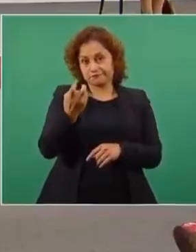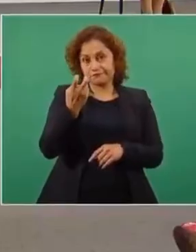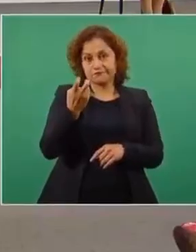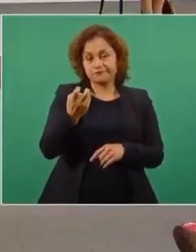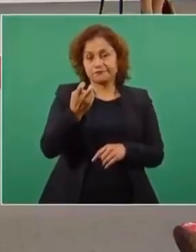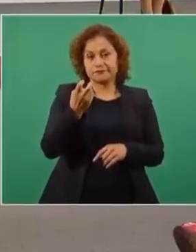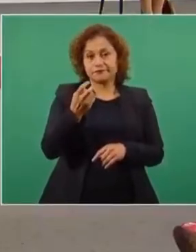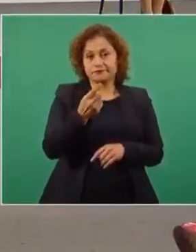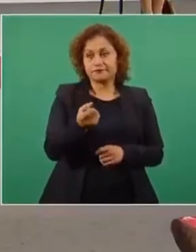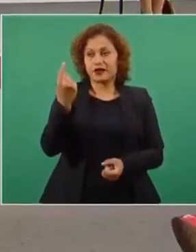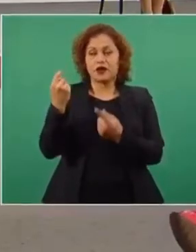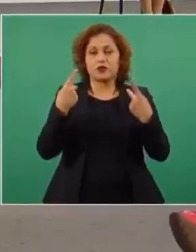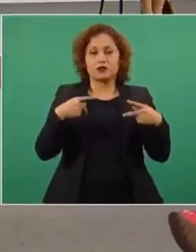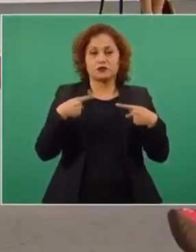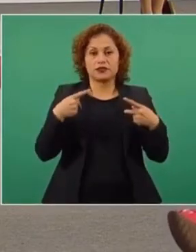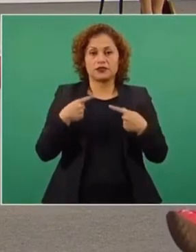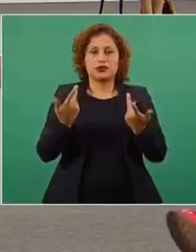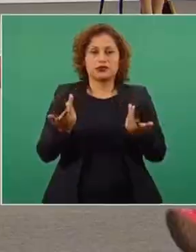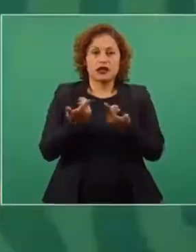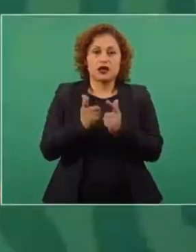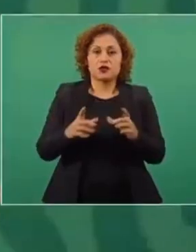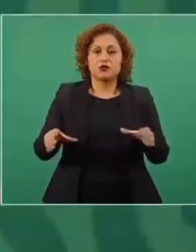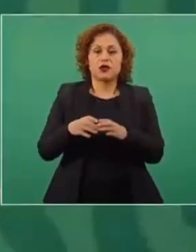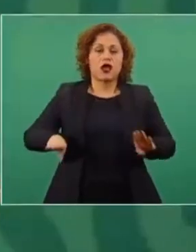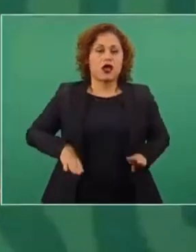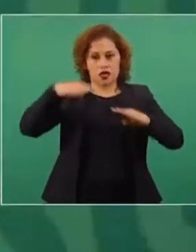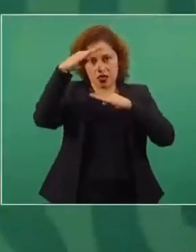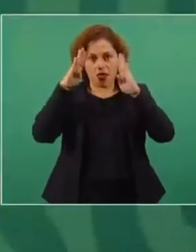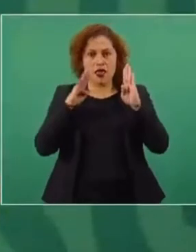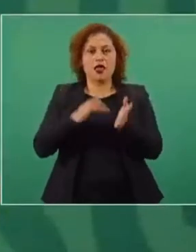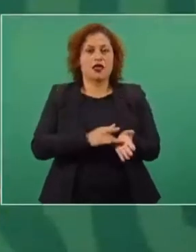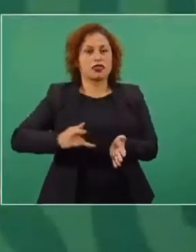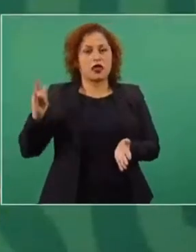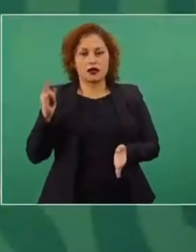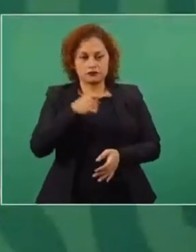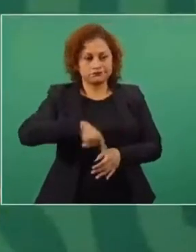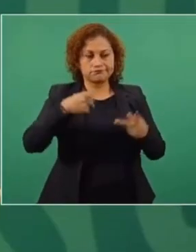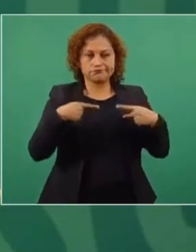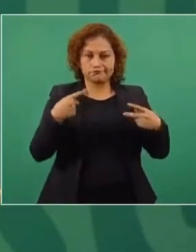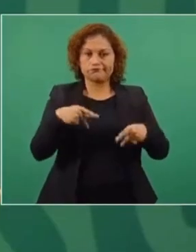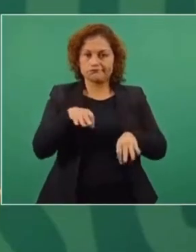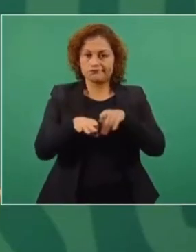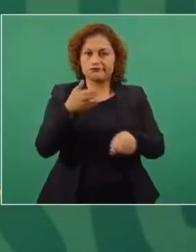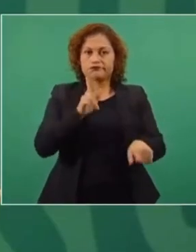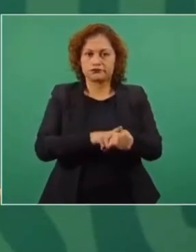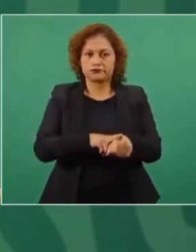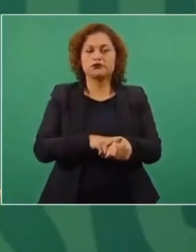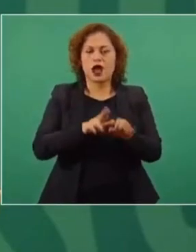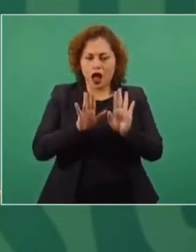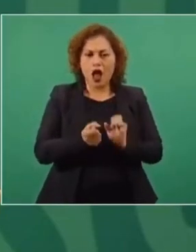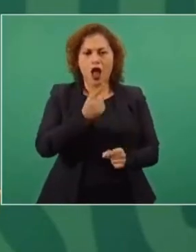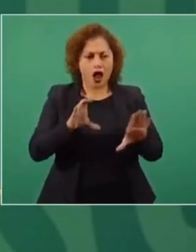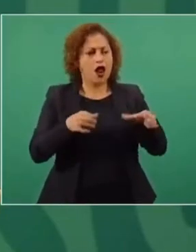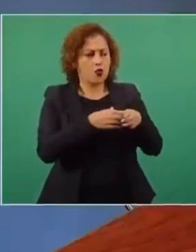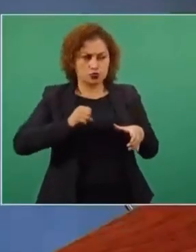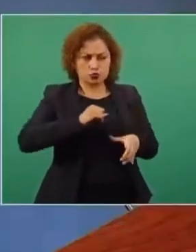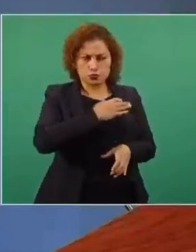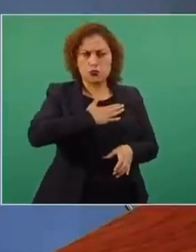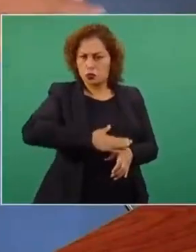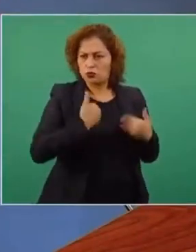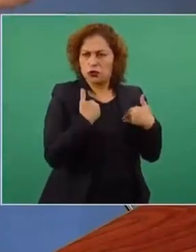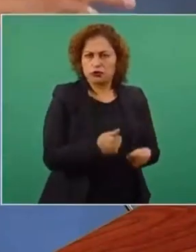agarraron de bandera los del Partido Conservador, esto de los médicos, hay una parte que es una demanda legítima y hay otra parte que es politiquería,